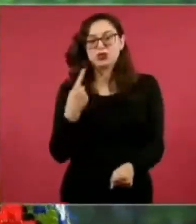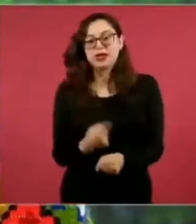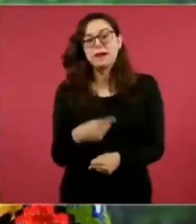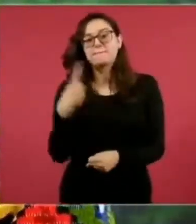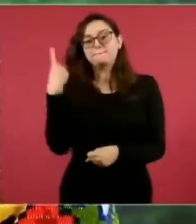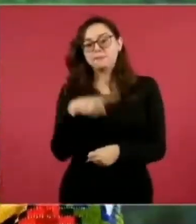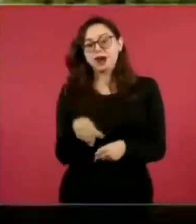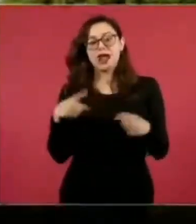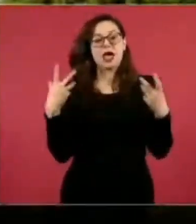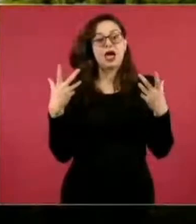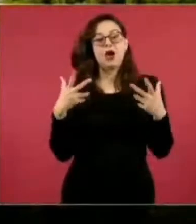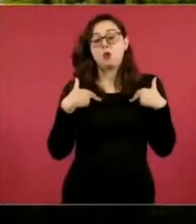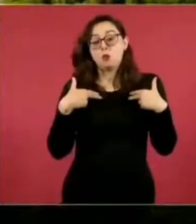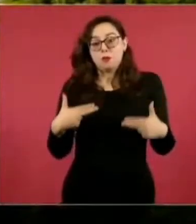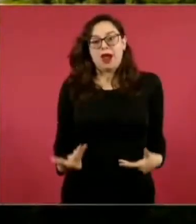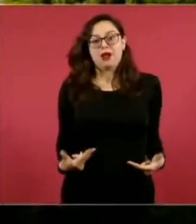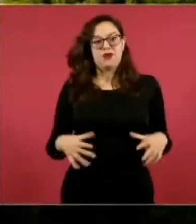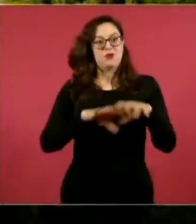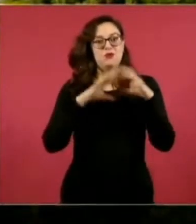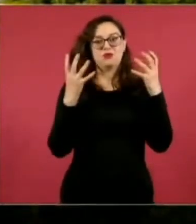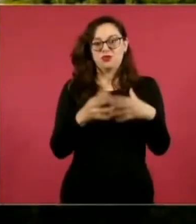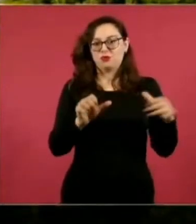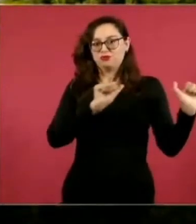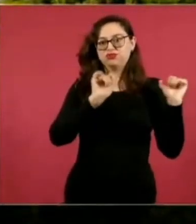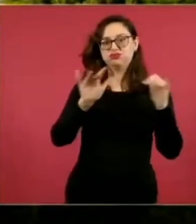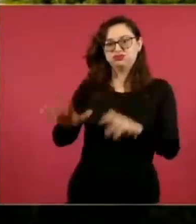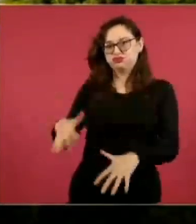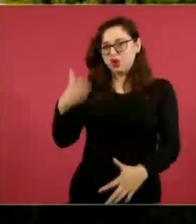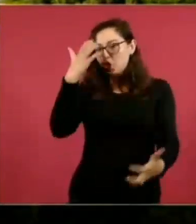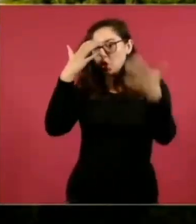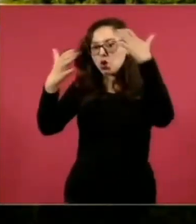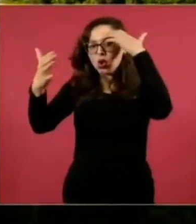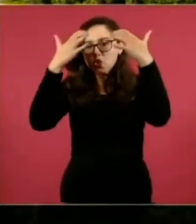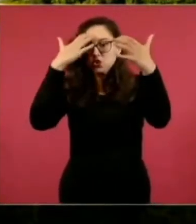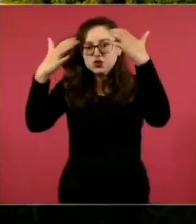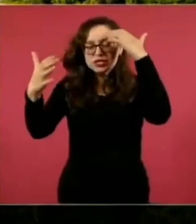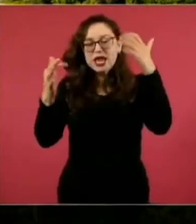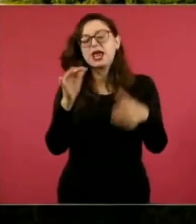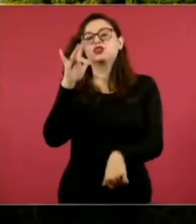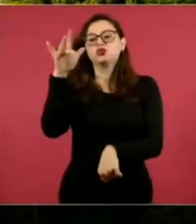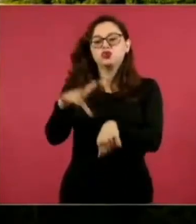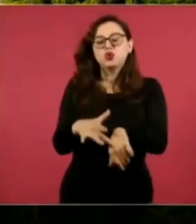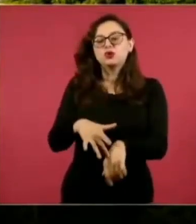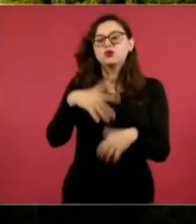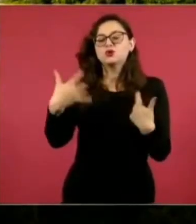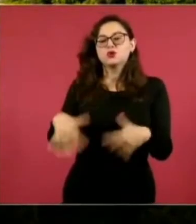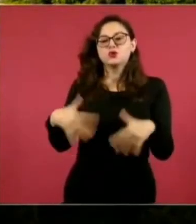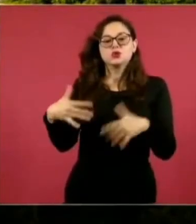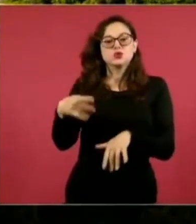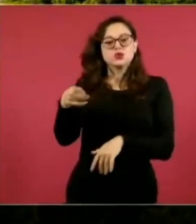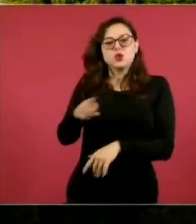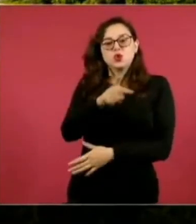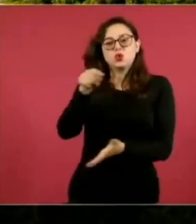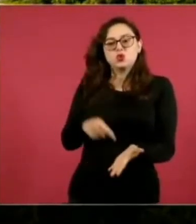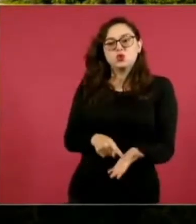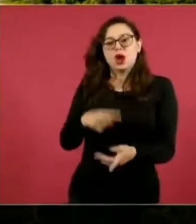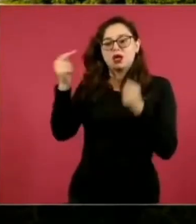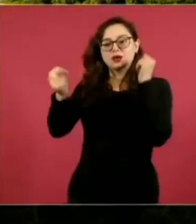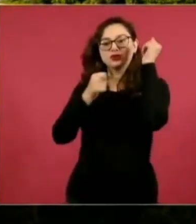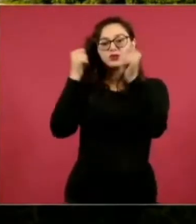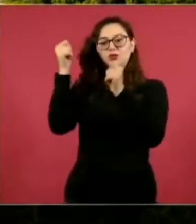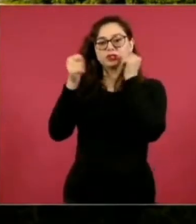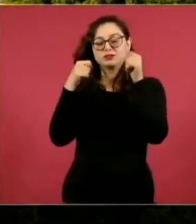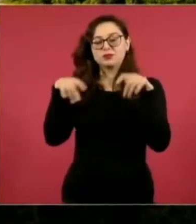puedan conocer lo que ahí se ofrece, puedan conocer este gran, gran, gran destino turístico